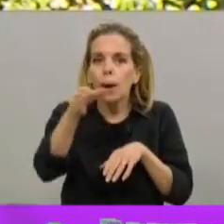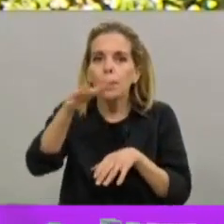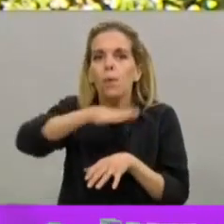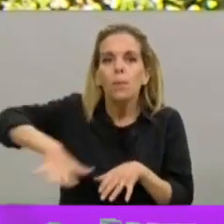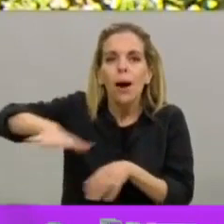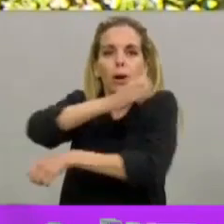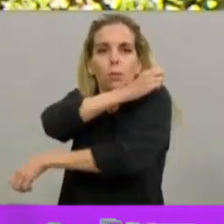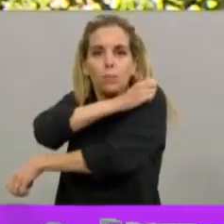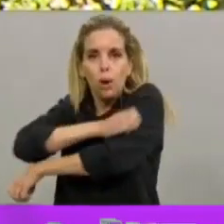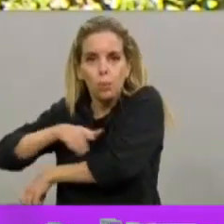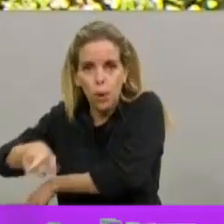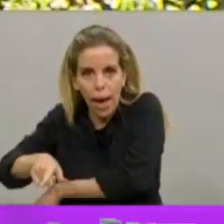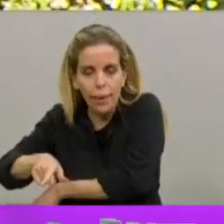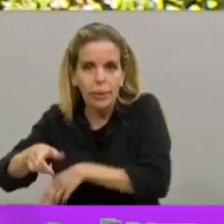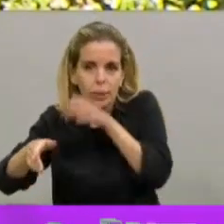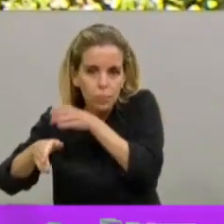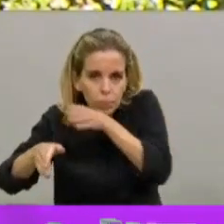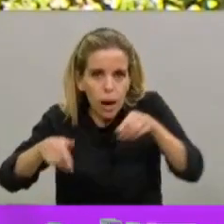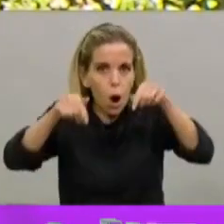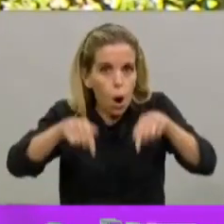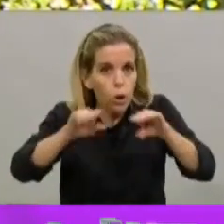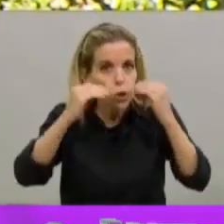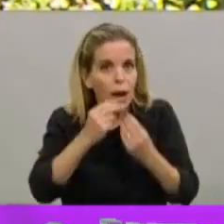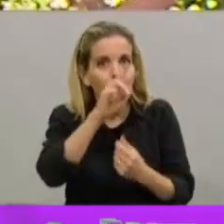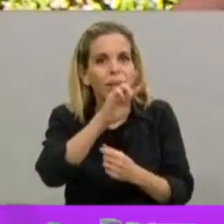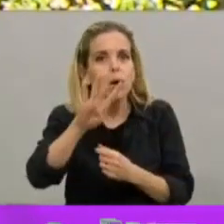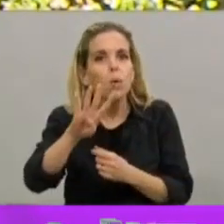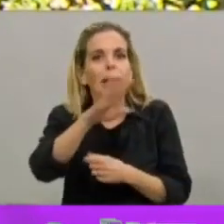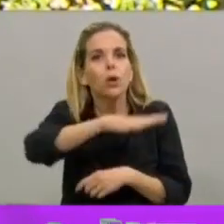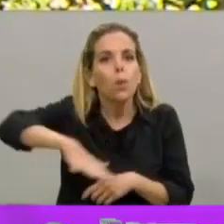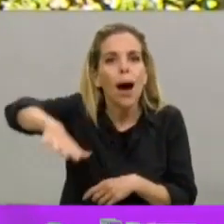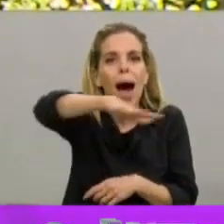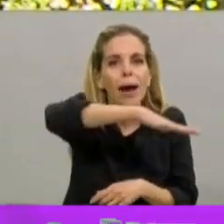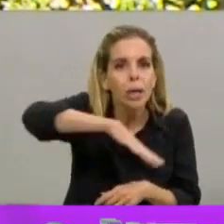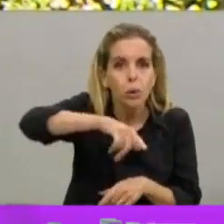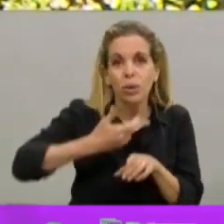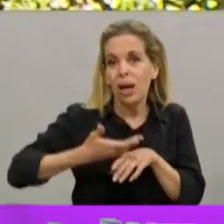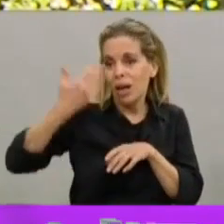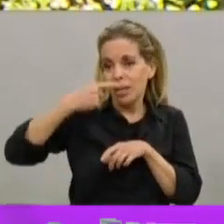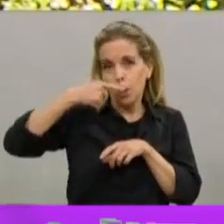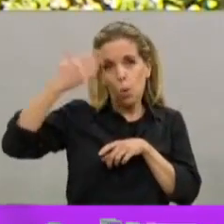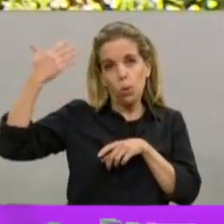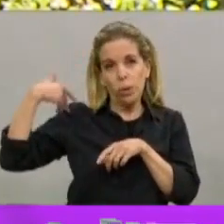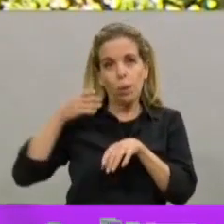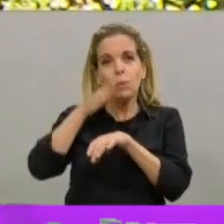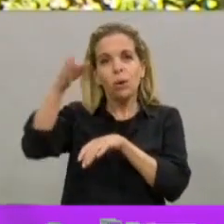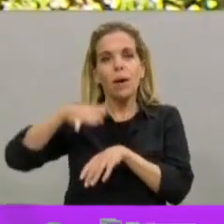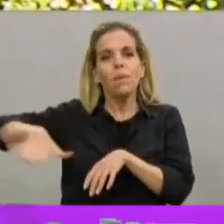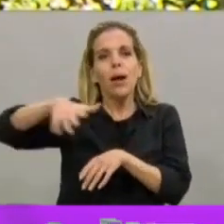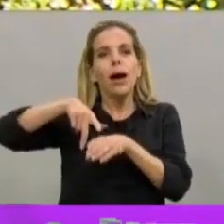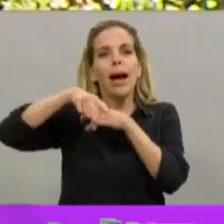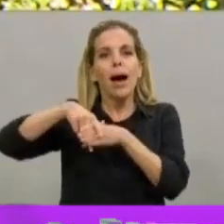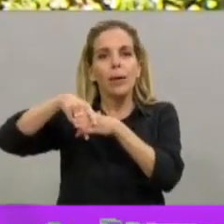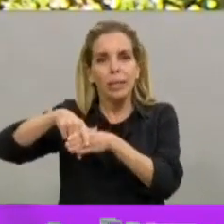y hoy ya estamos en 24 barrios de la ciudad. Ayer estuve lanzándolo en Caballito. Dentro de este